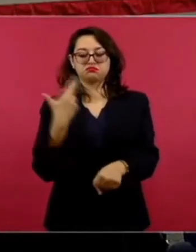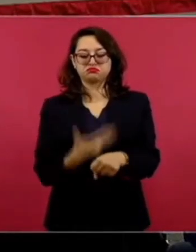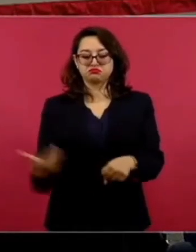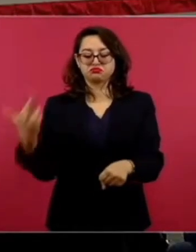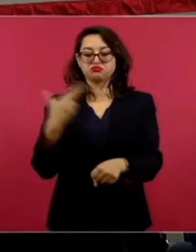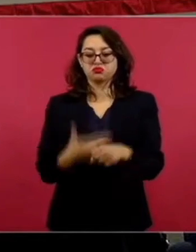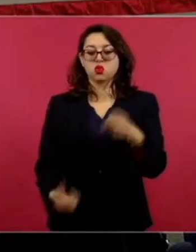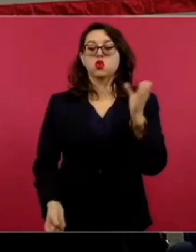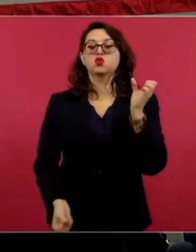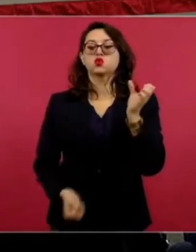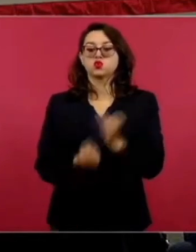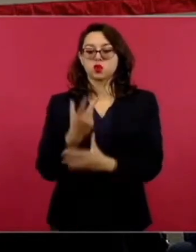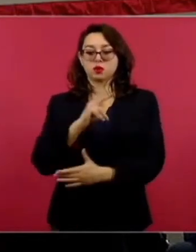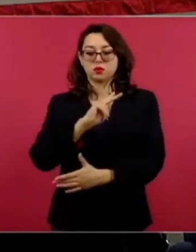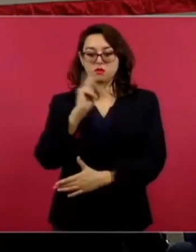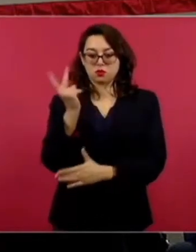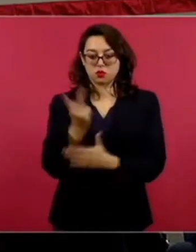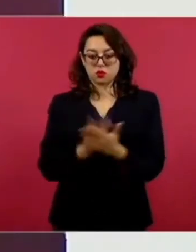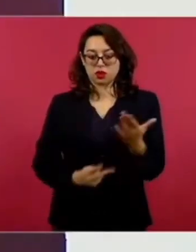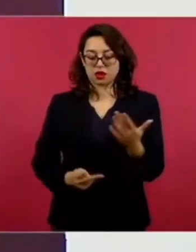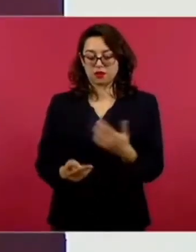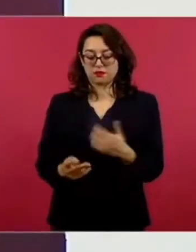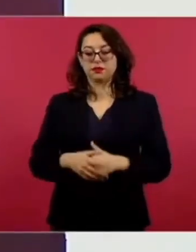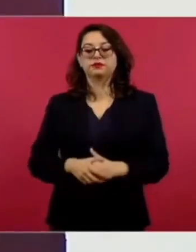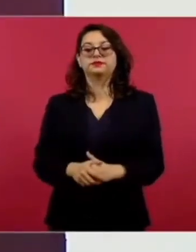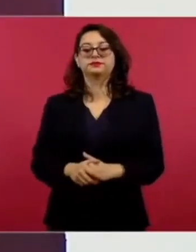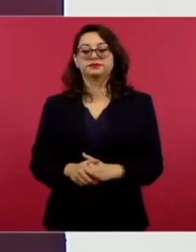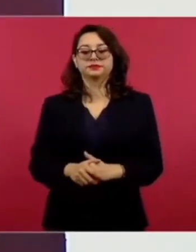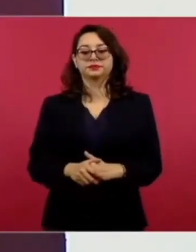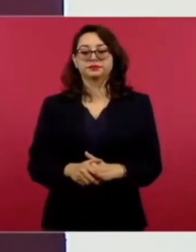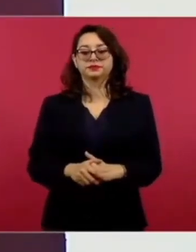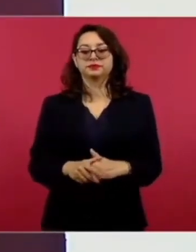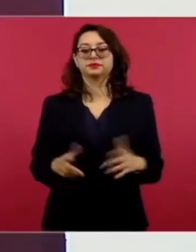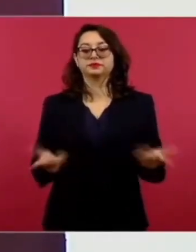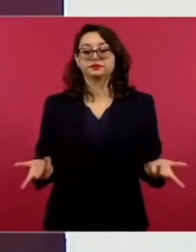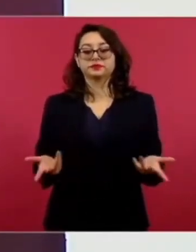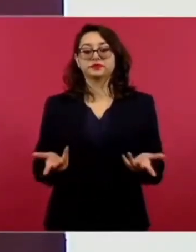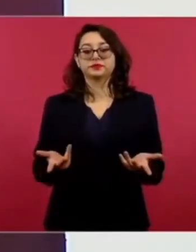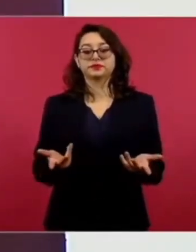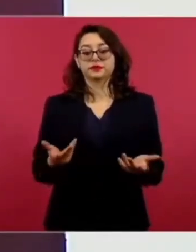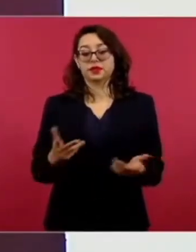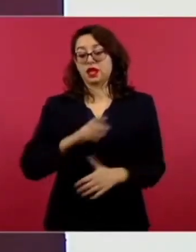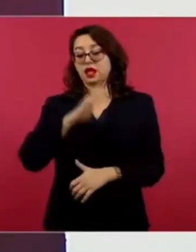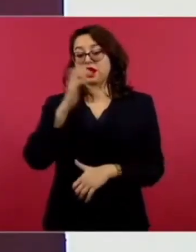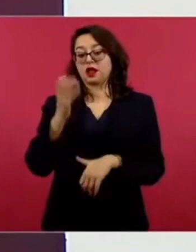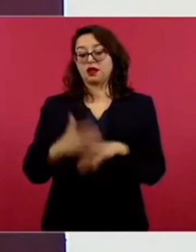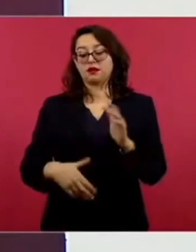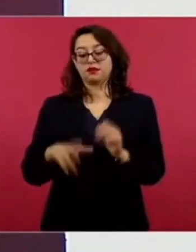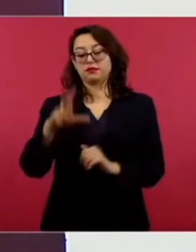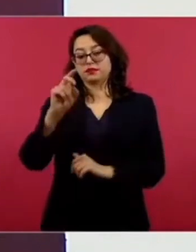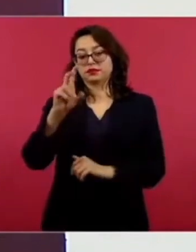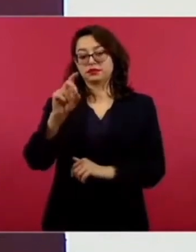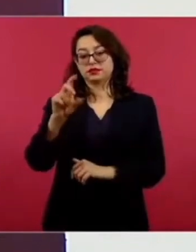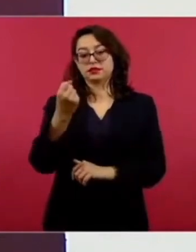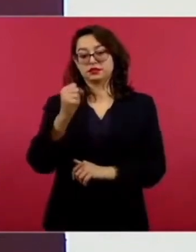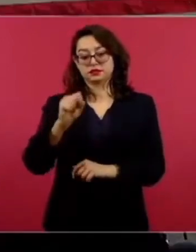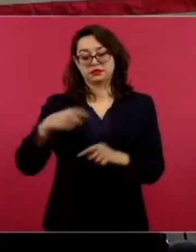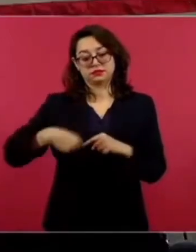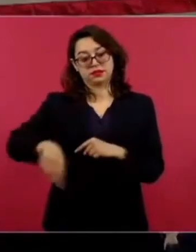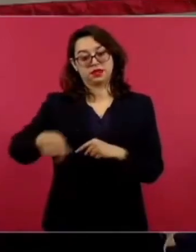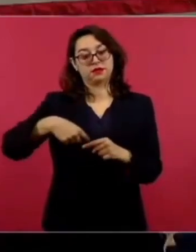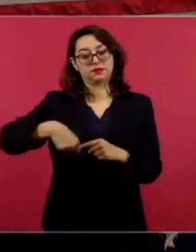programa de regularización de vehículos que concluye el 30 de septiembre próximo.